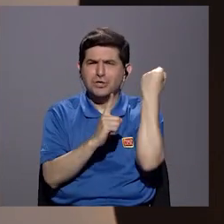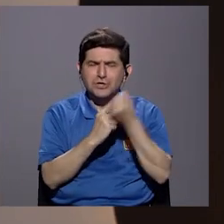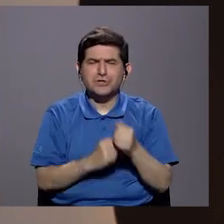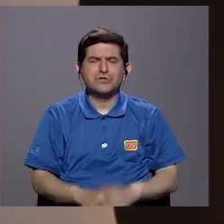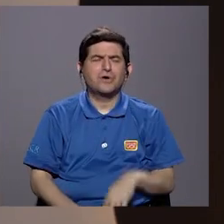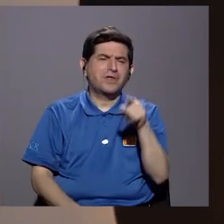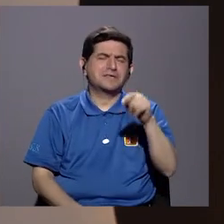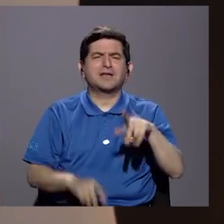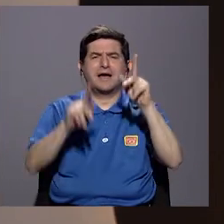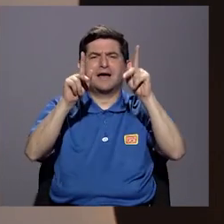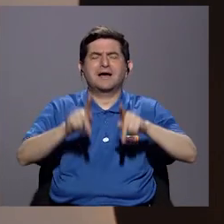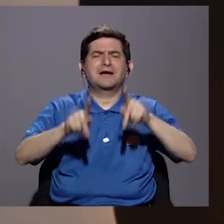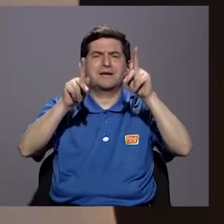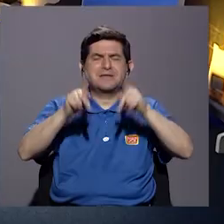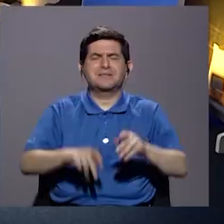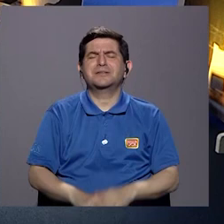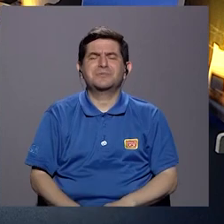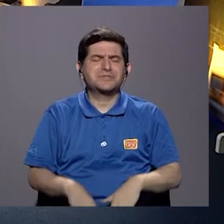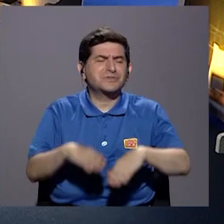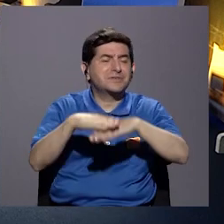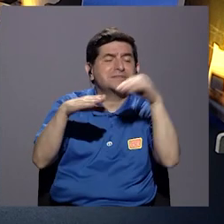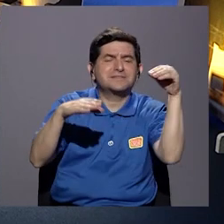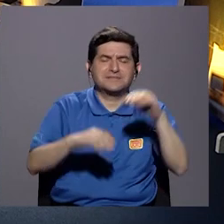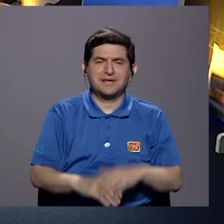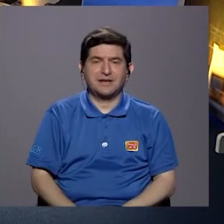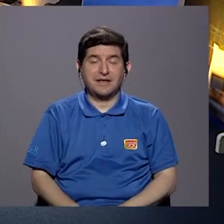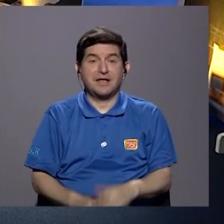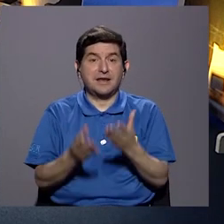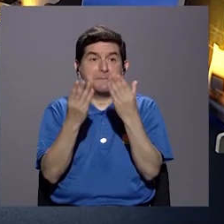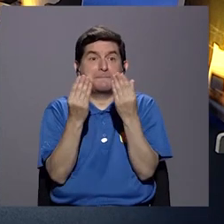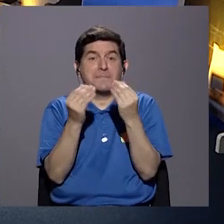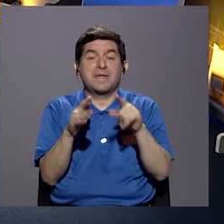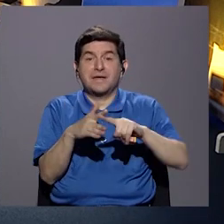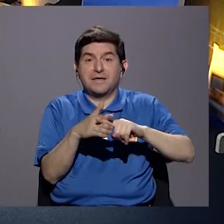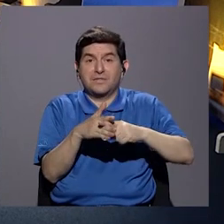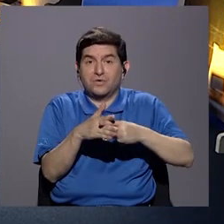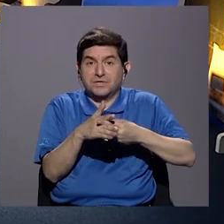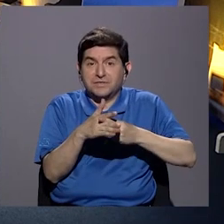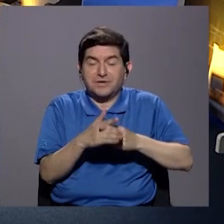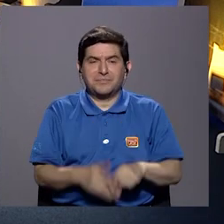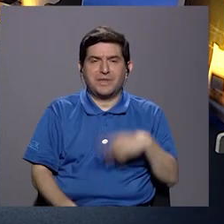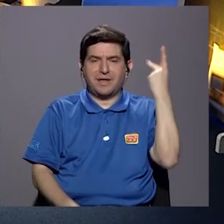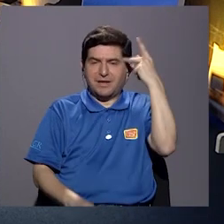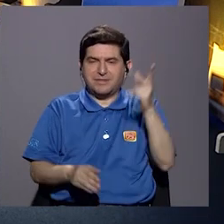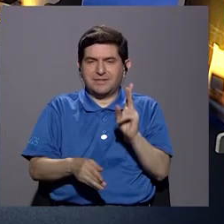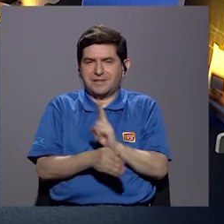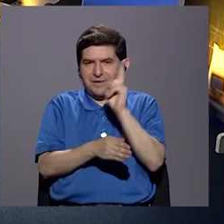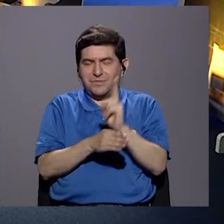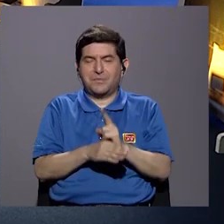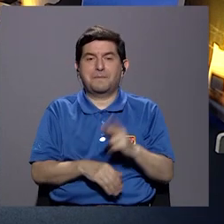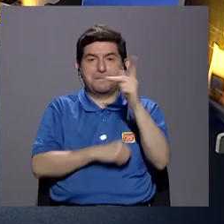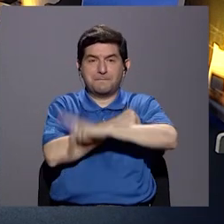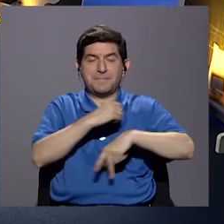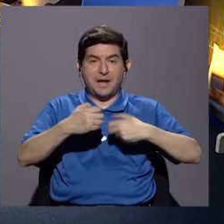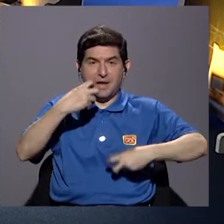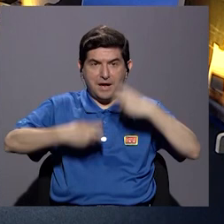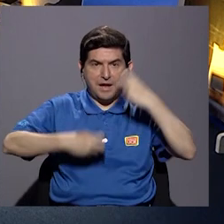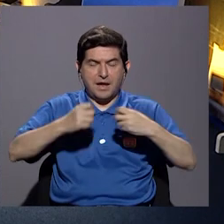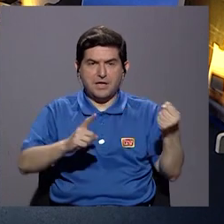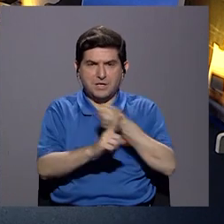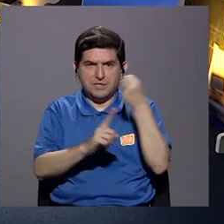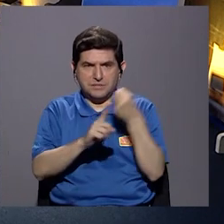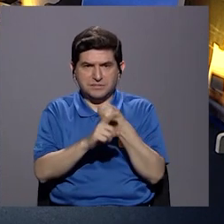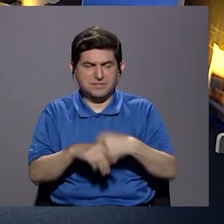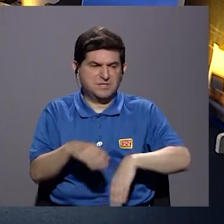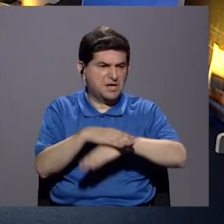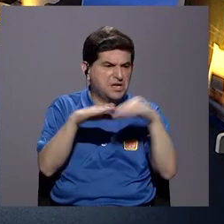aquella cosa de las golondrinas y tal. Claro. Porque alimentar el miedo siempre es un arma política muy útil. Entonces, en un país que tiene problemas de violencia, usted